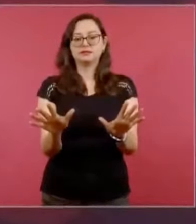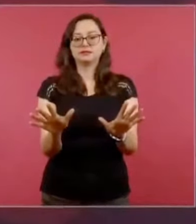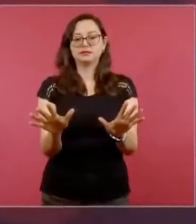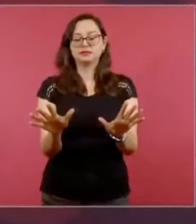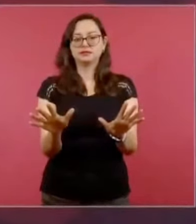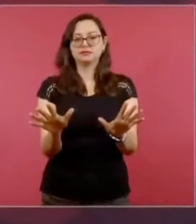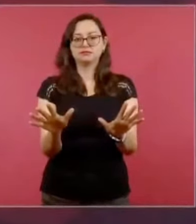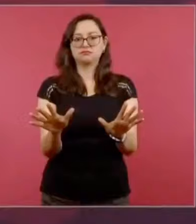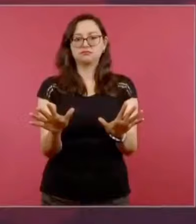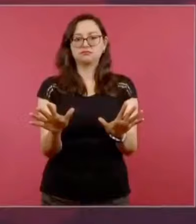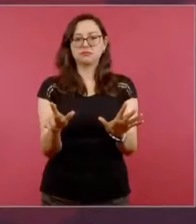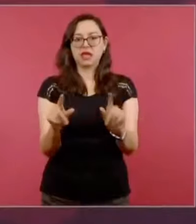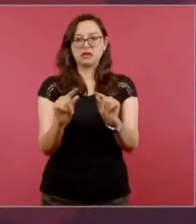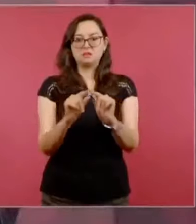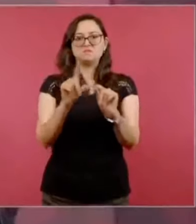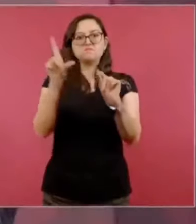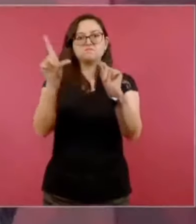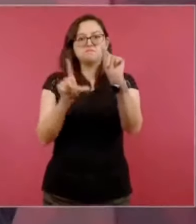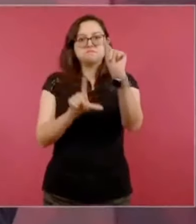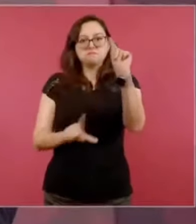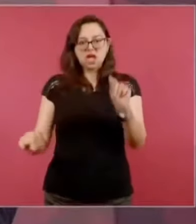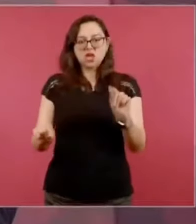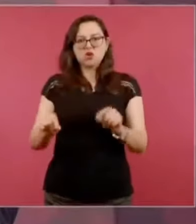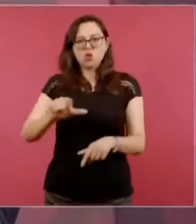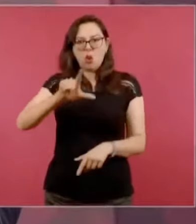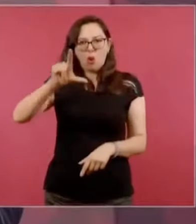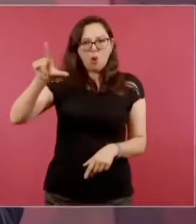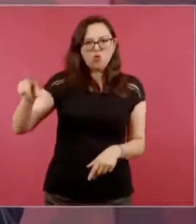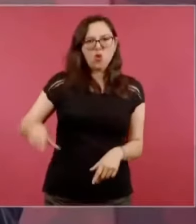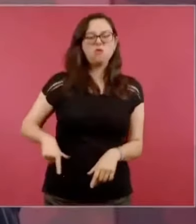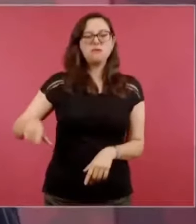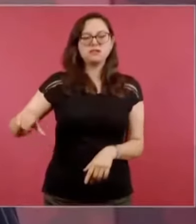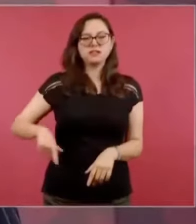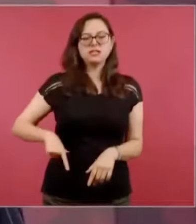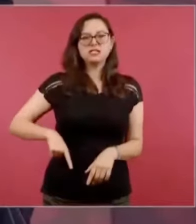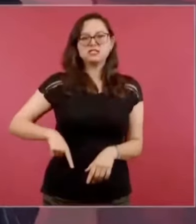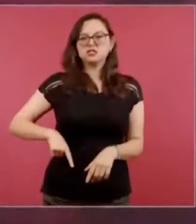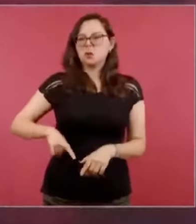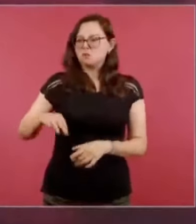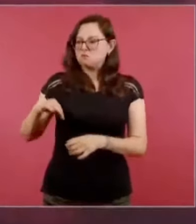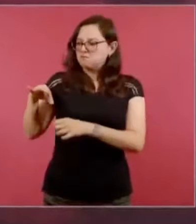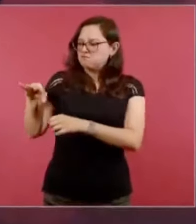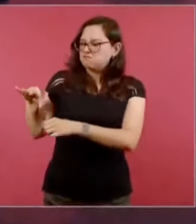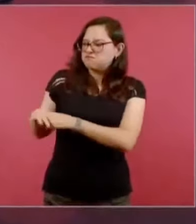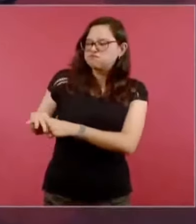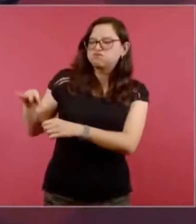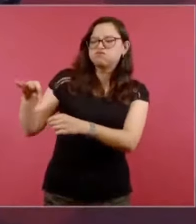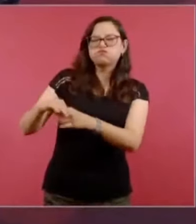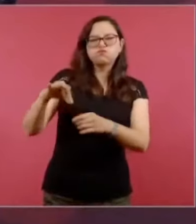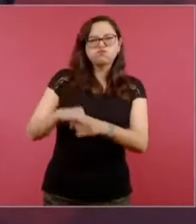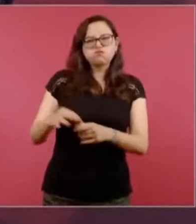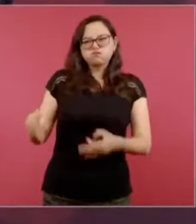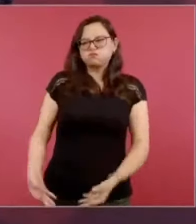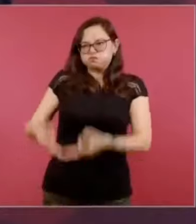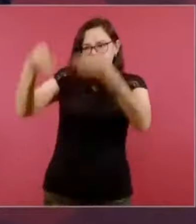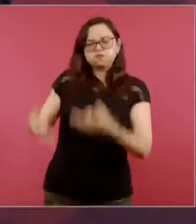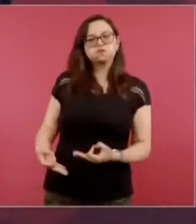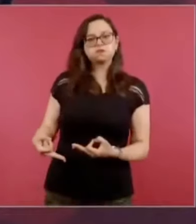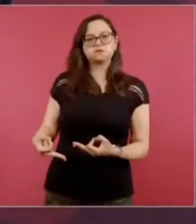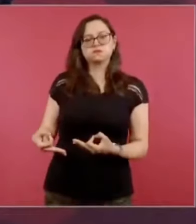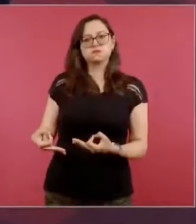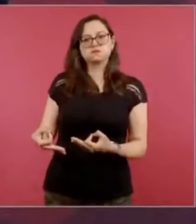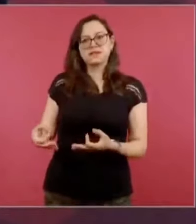A México y a su gobierno surgido de un proceso legal, legítimo,